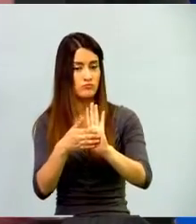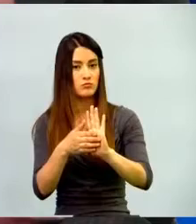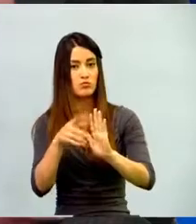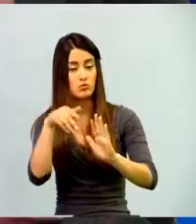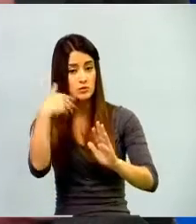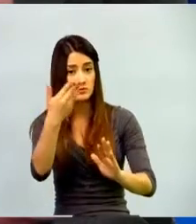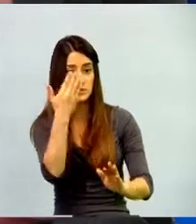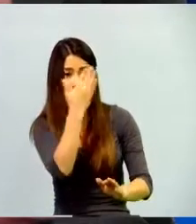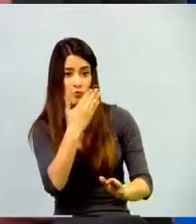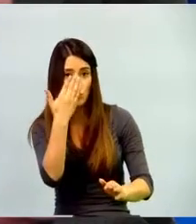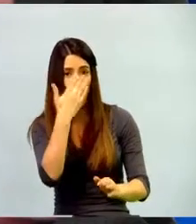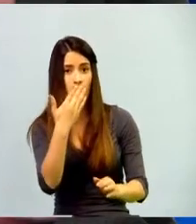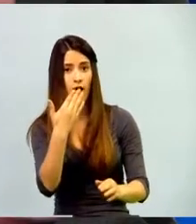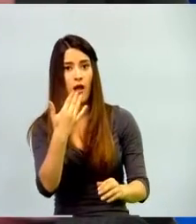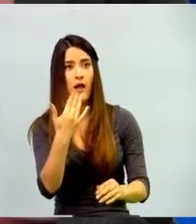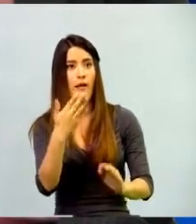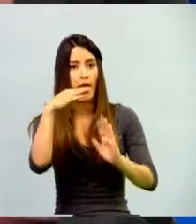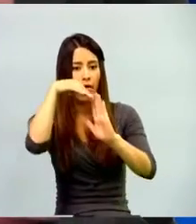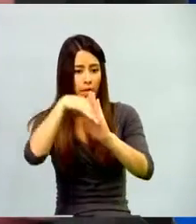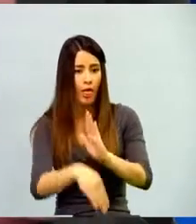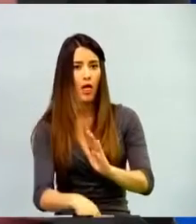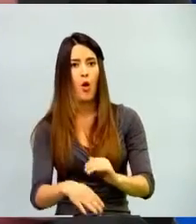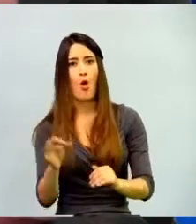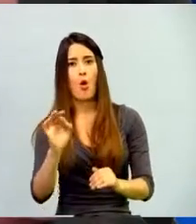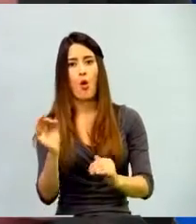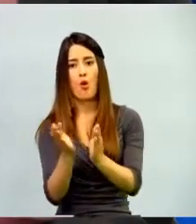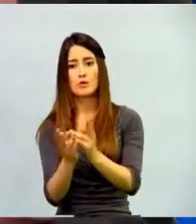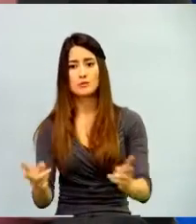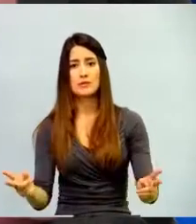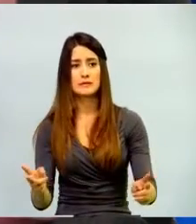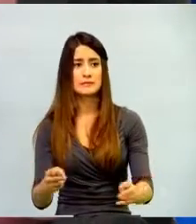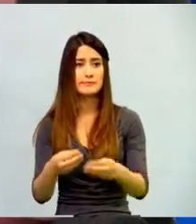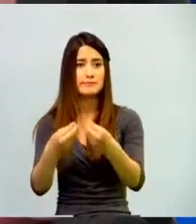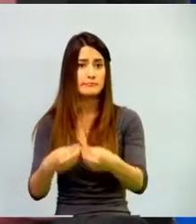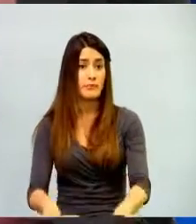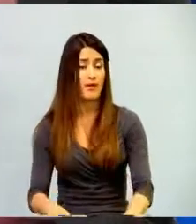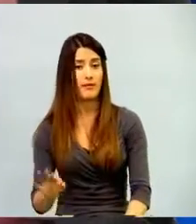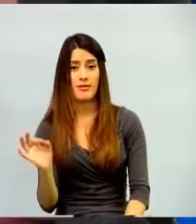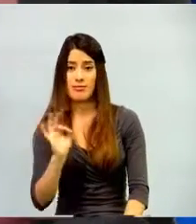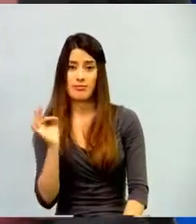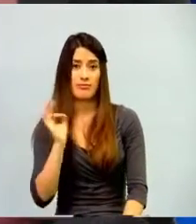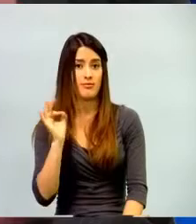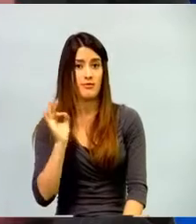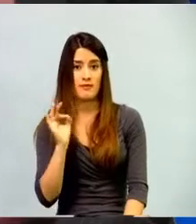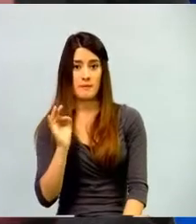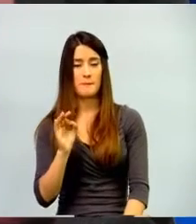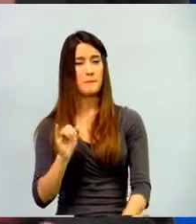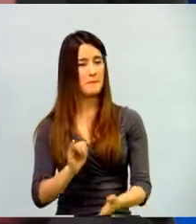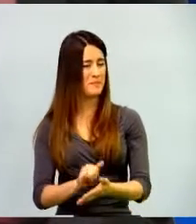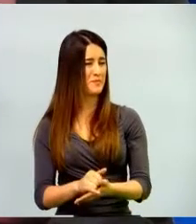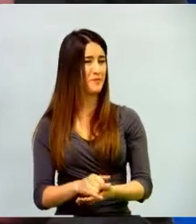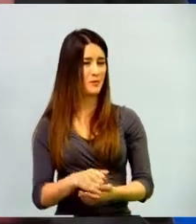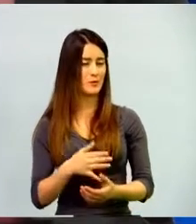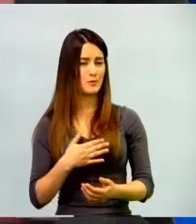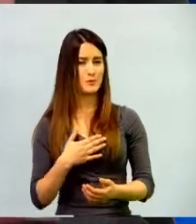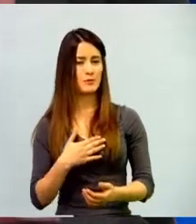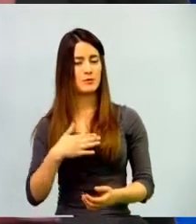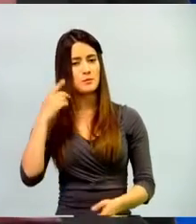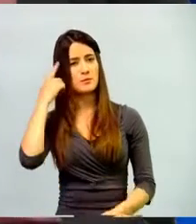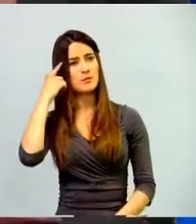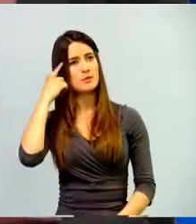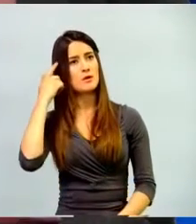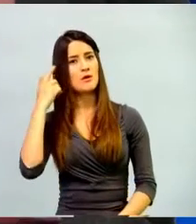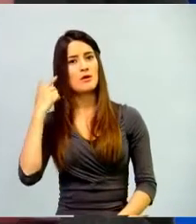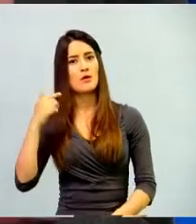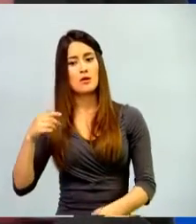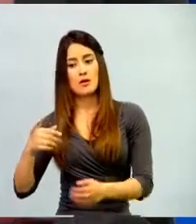institución vea un retorno, que vea una utilidad. Y digamos que eso ha sido lo más complejo para mí en el tema de gamificación, el tema de justificar